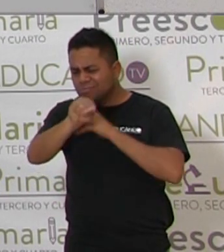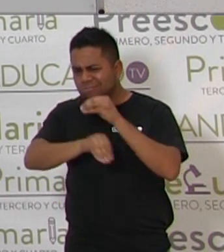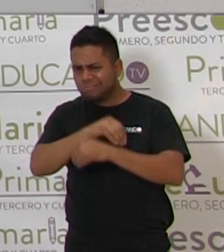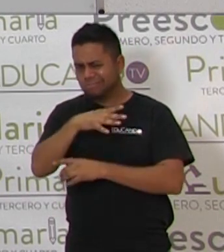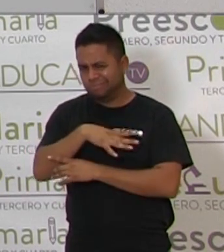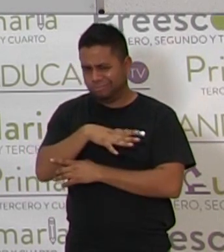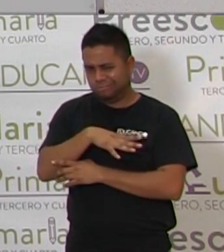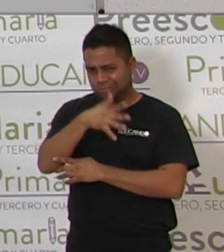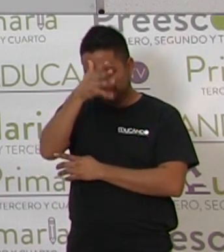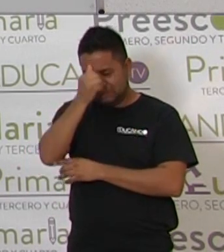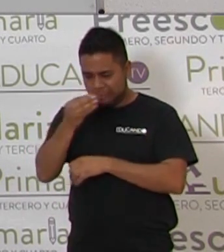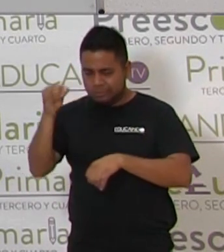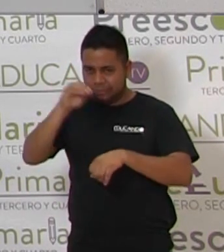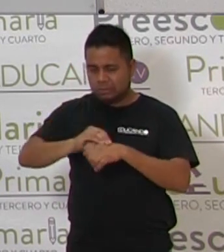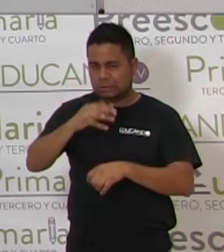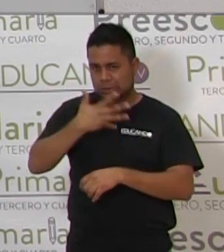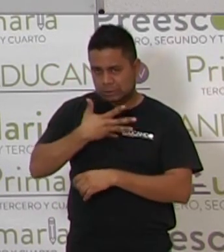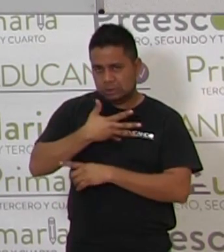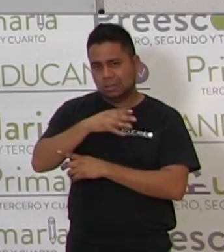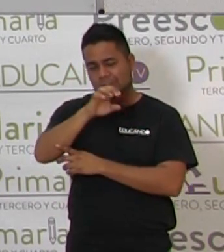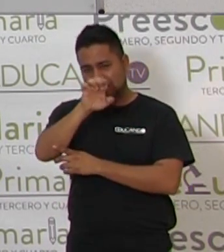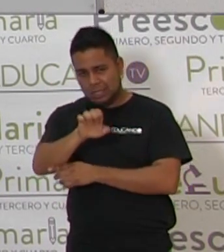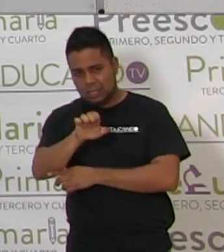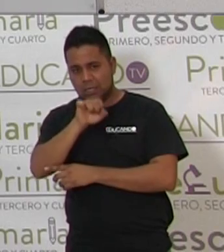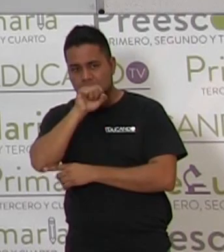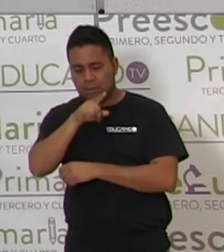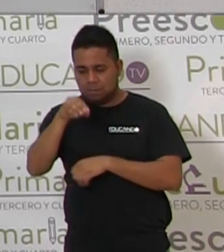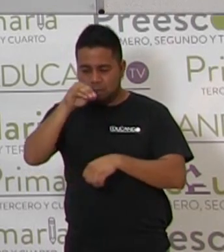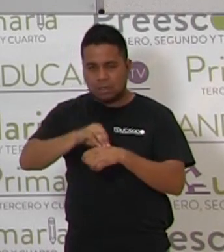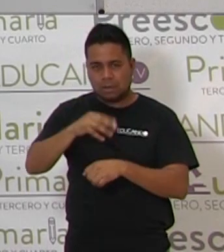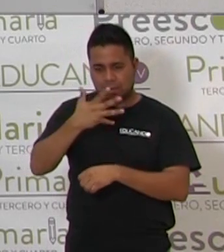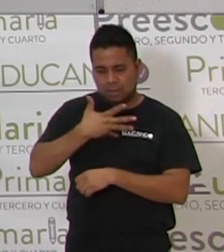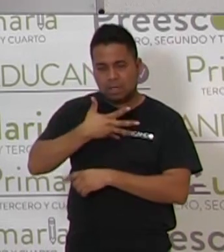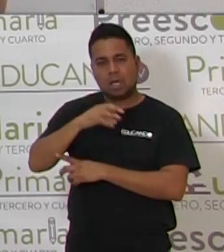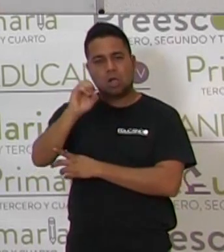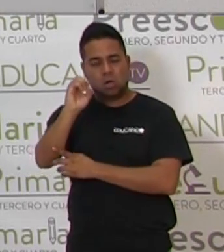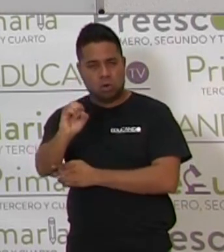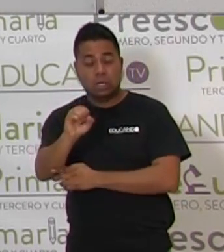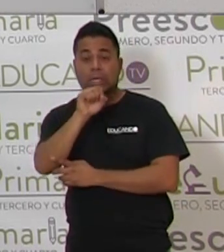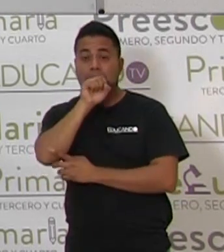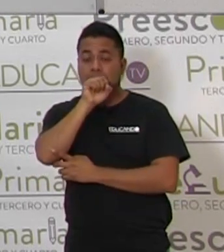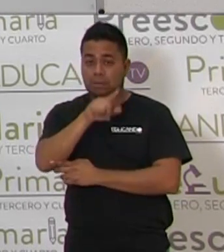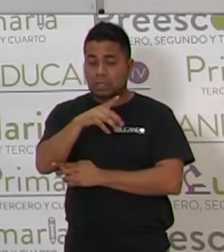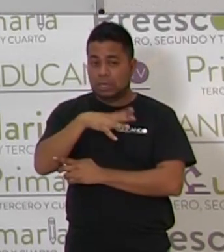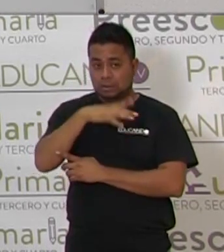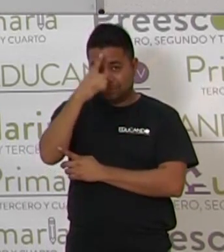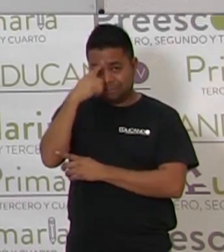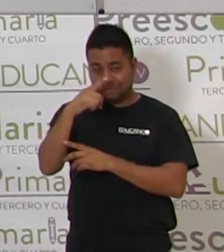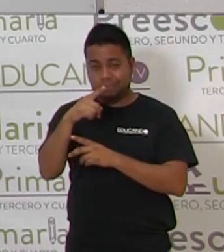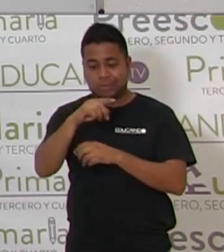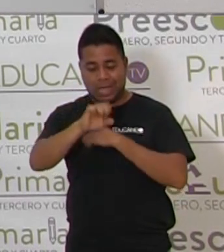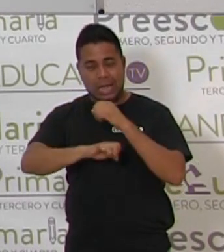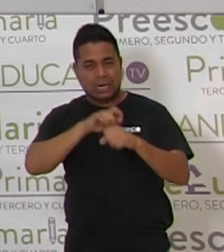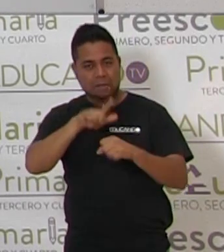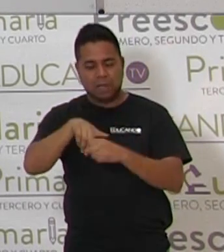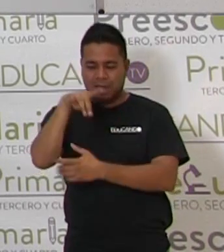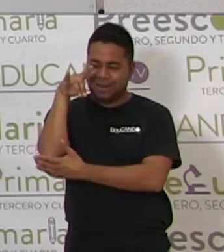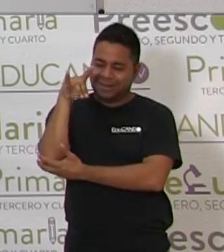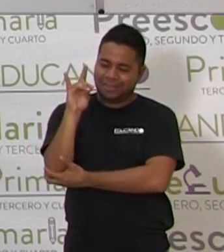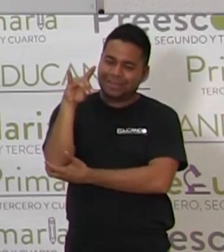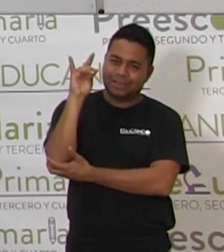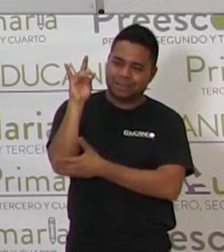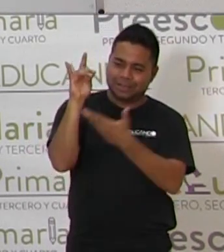son la E y la O. También vimos a la jirafa,